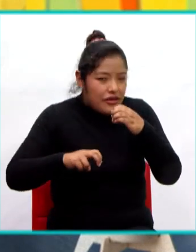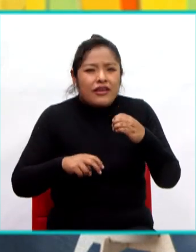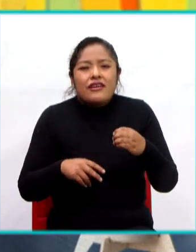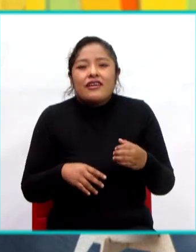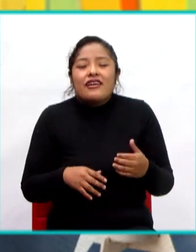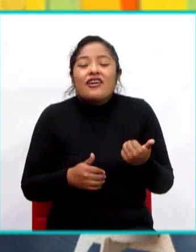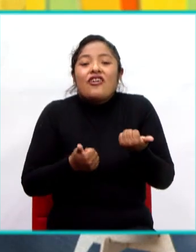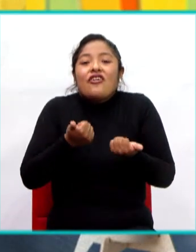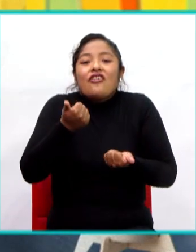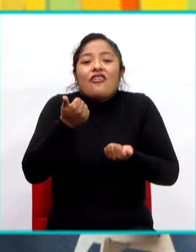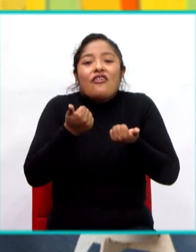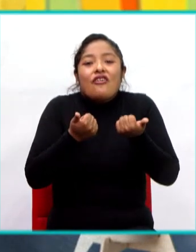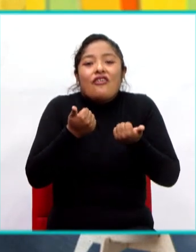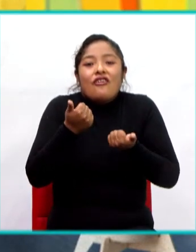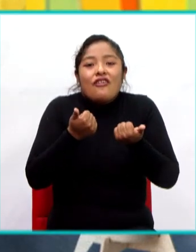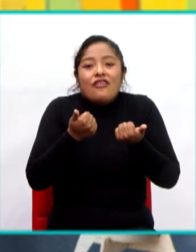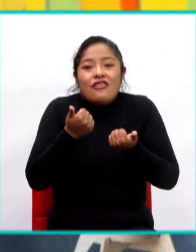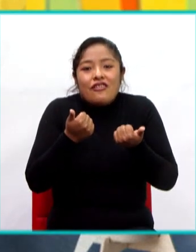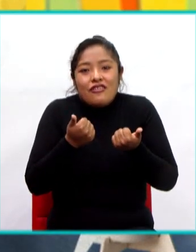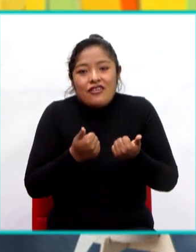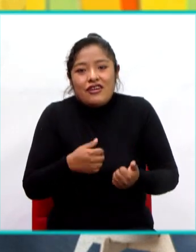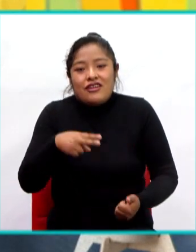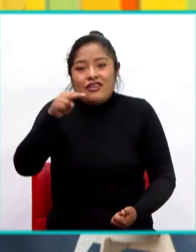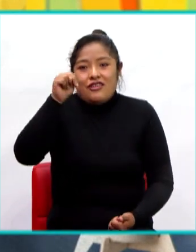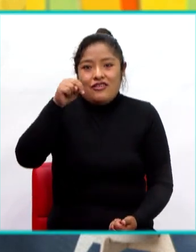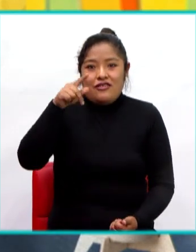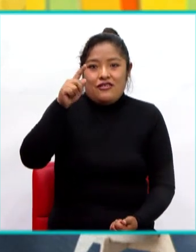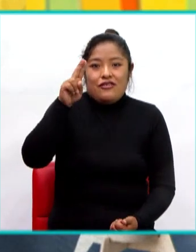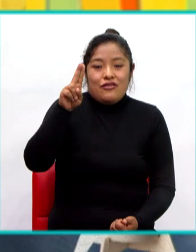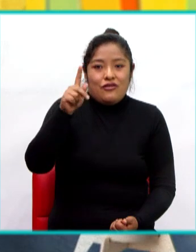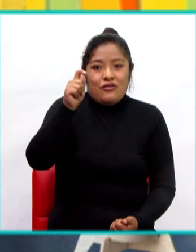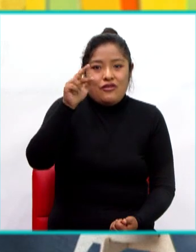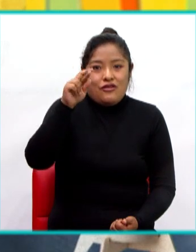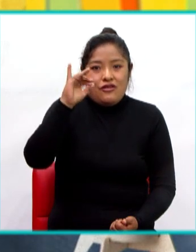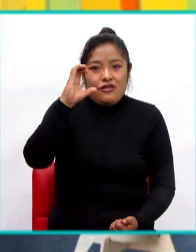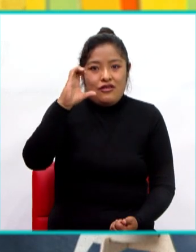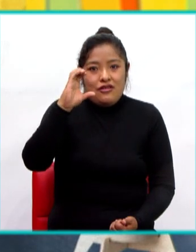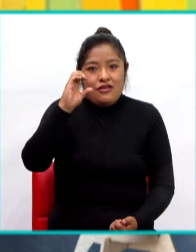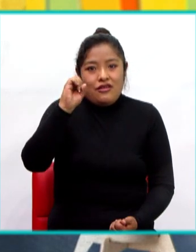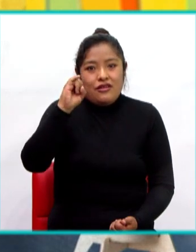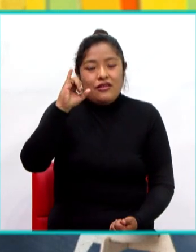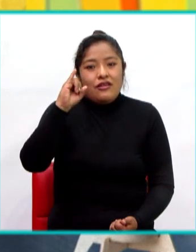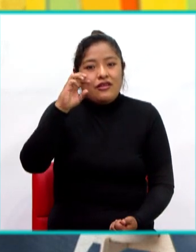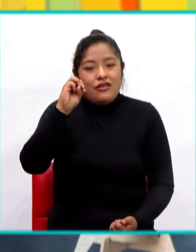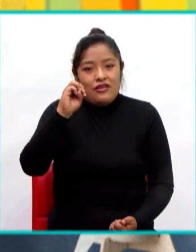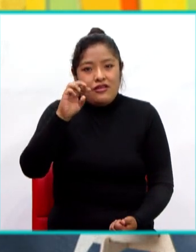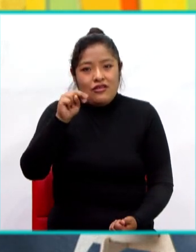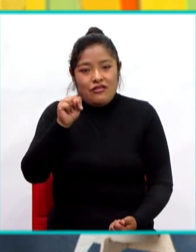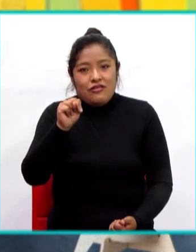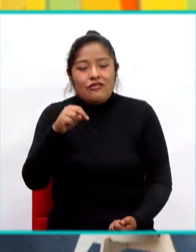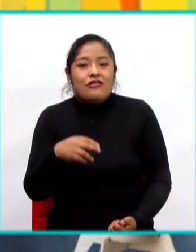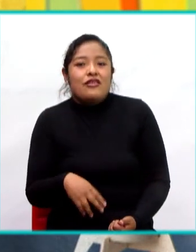qué tipo de nutrición tienen ambas especies, puede ser autótrofa o heterótrofa.